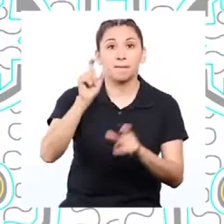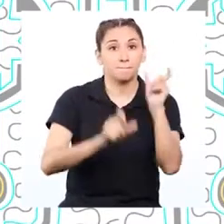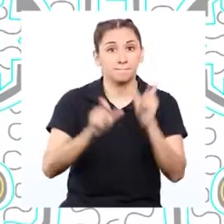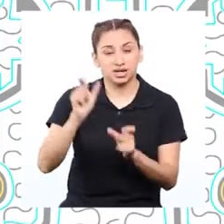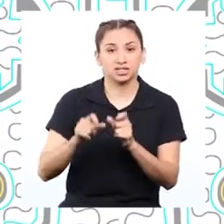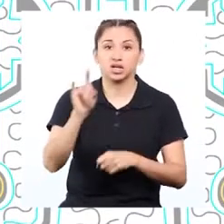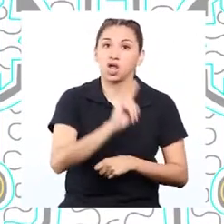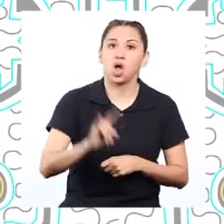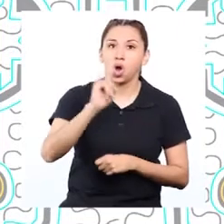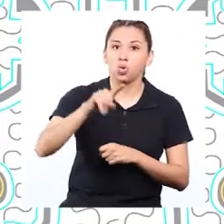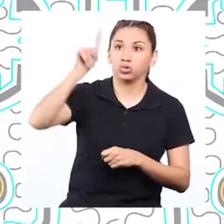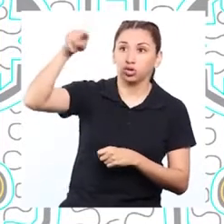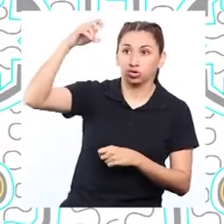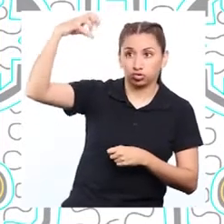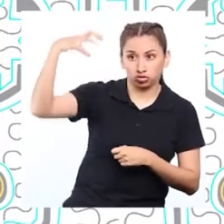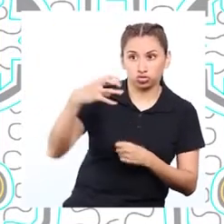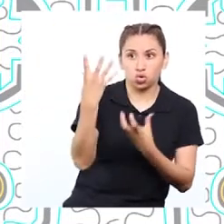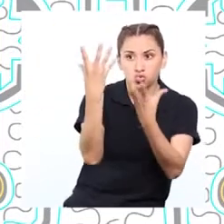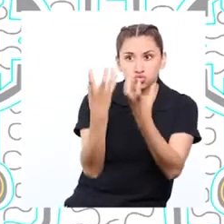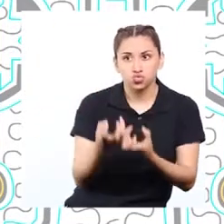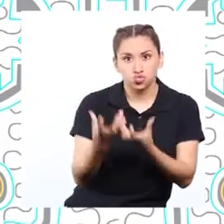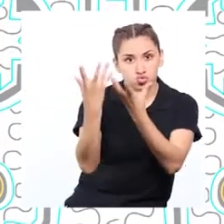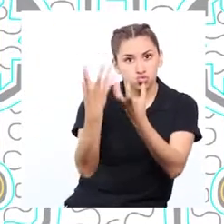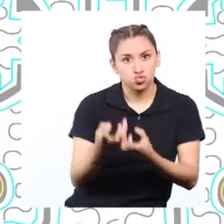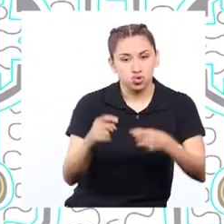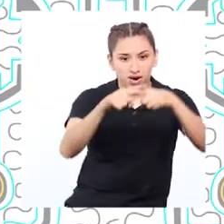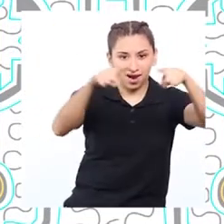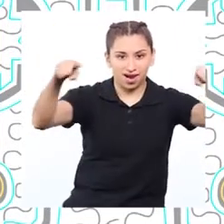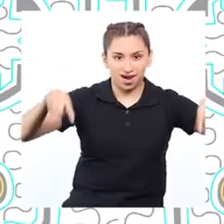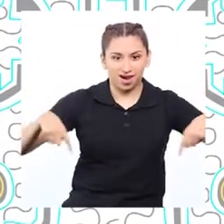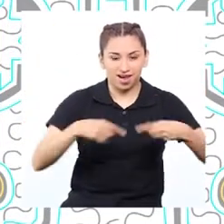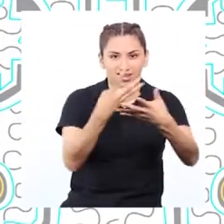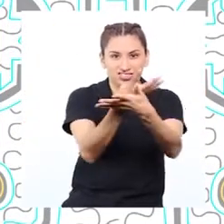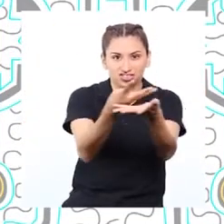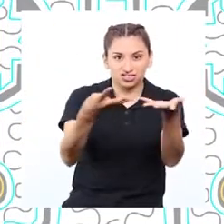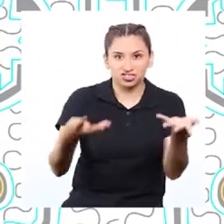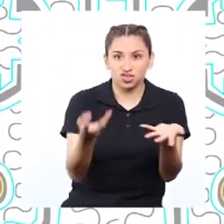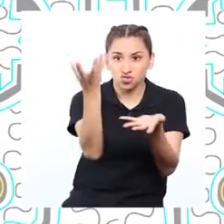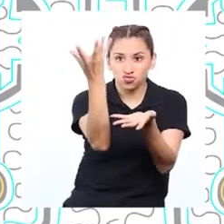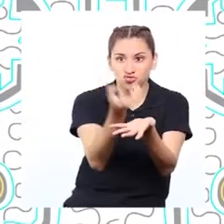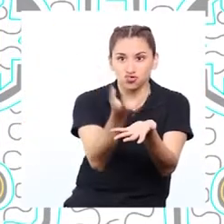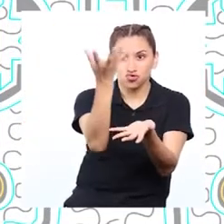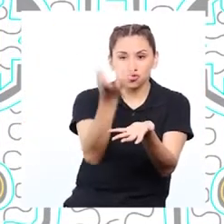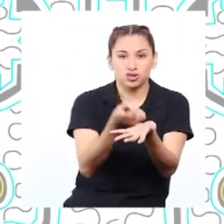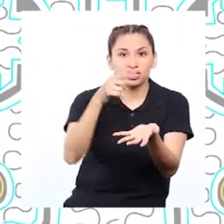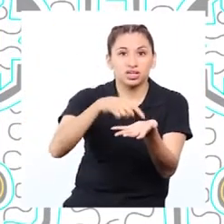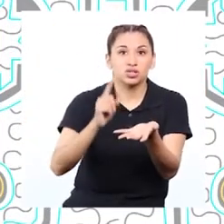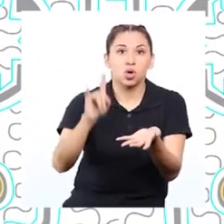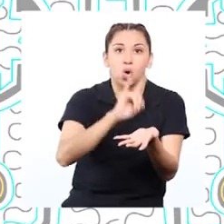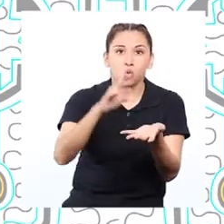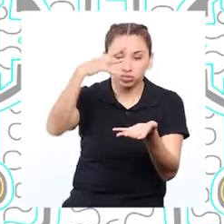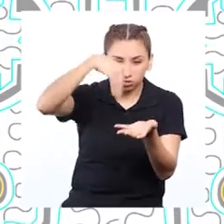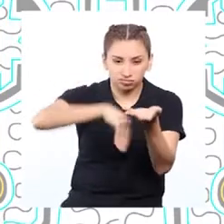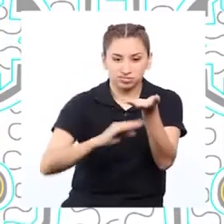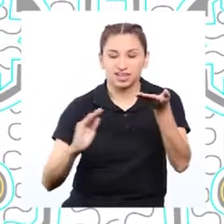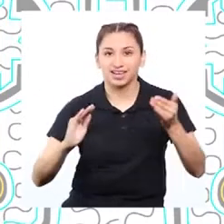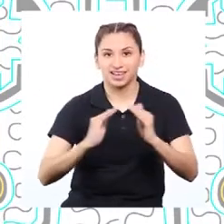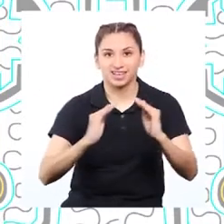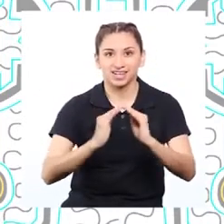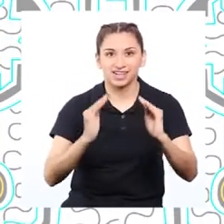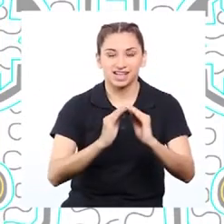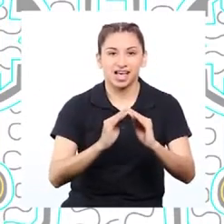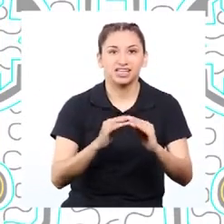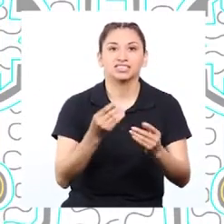utilizan paneles solares que captan la energía solar y la utilizan para dar iluminación a sus